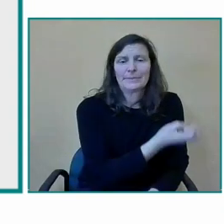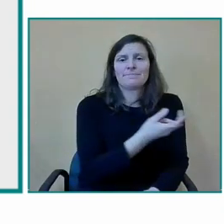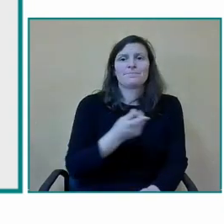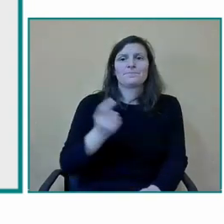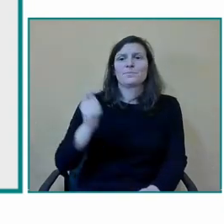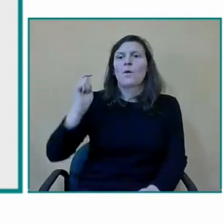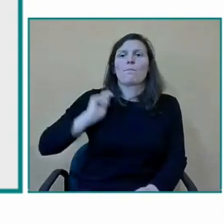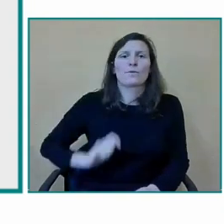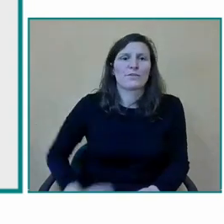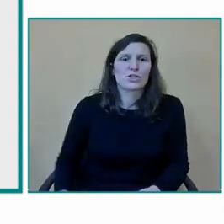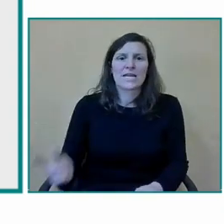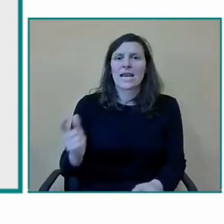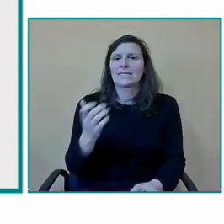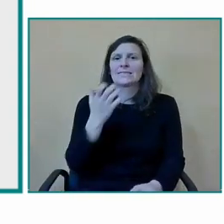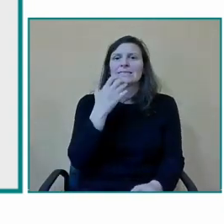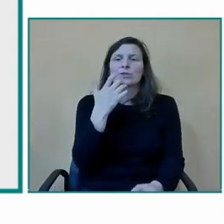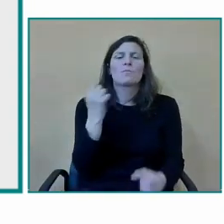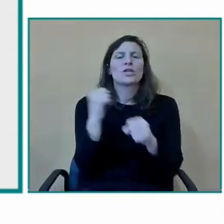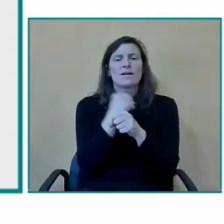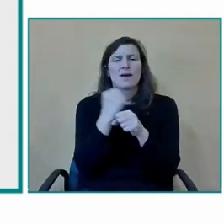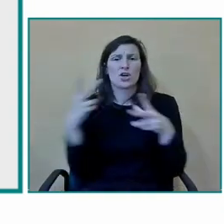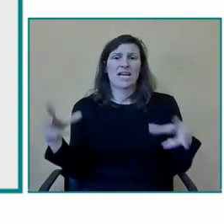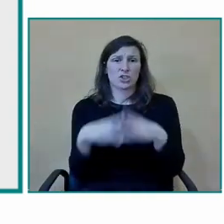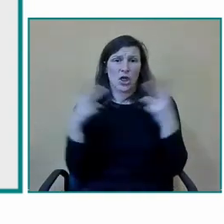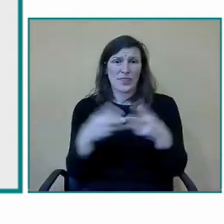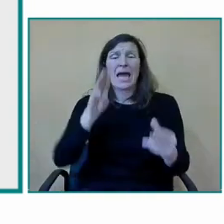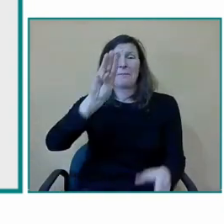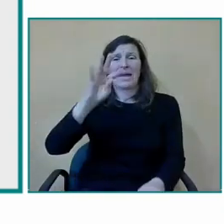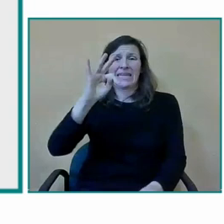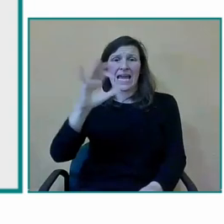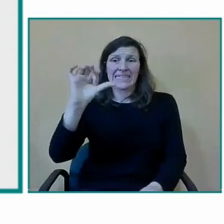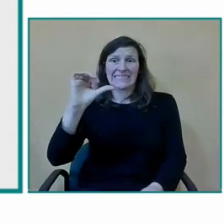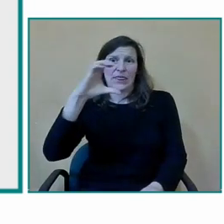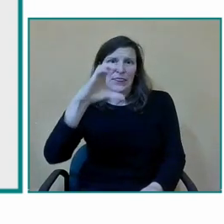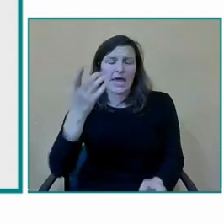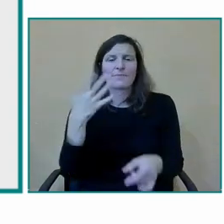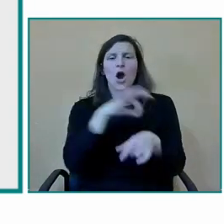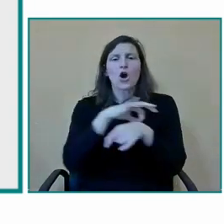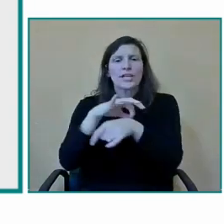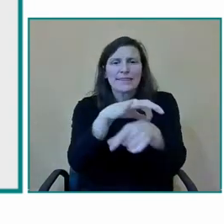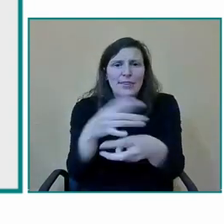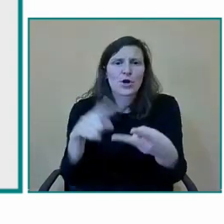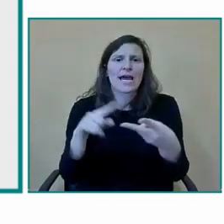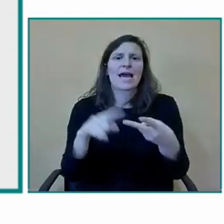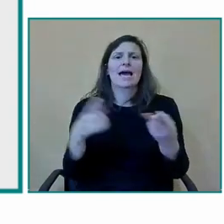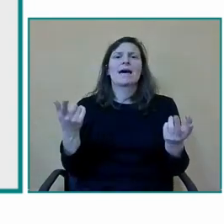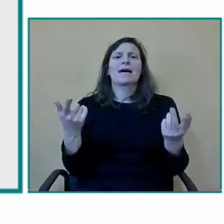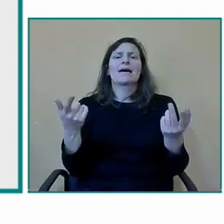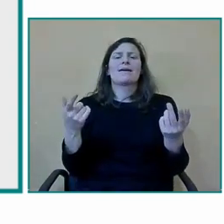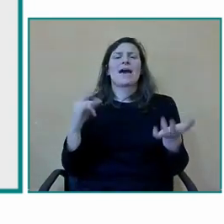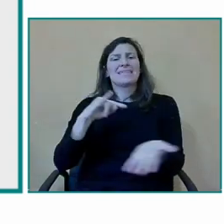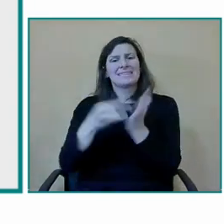mencionar la ptsc tenemos una ptsc dentro del centro una dentadora una tis